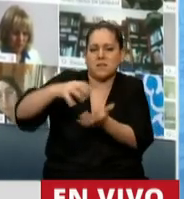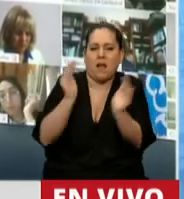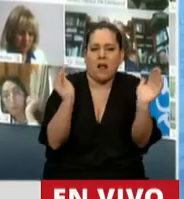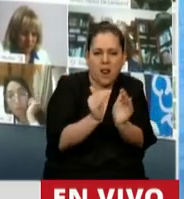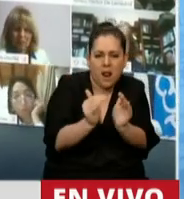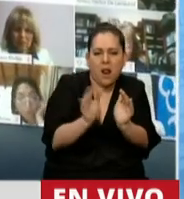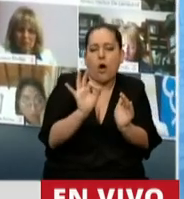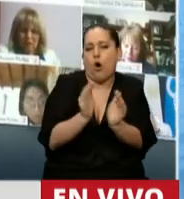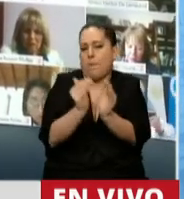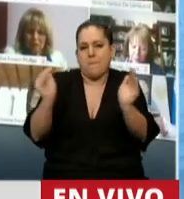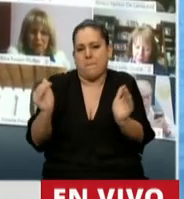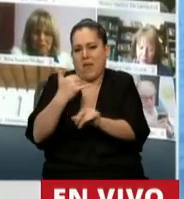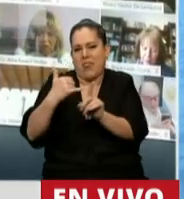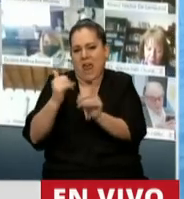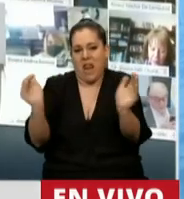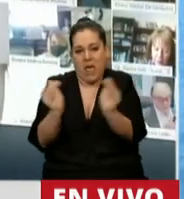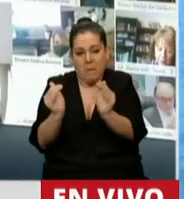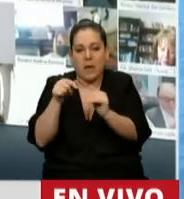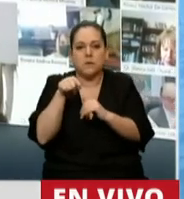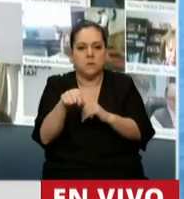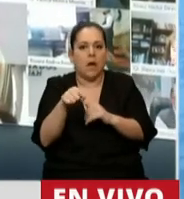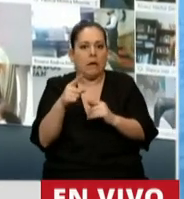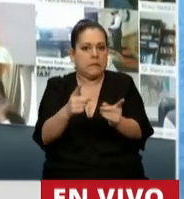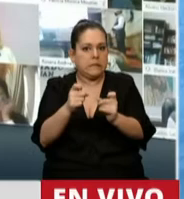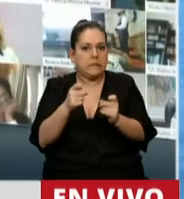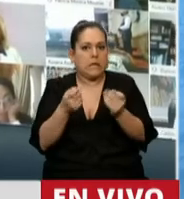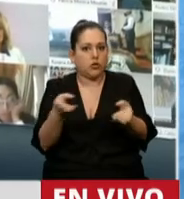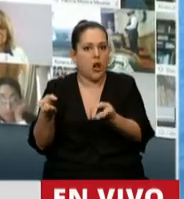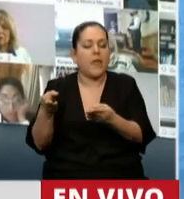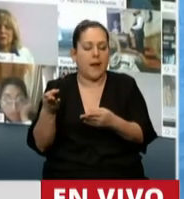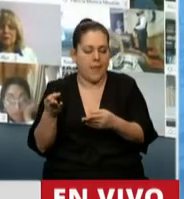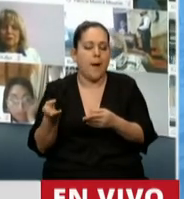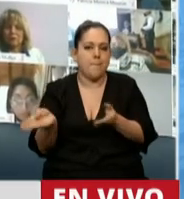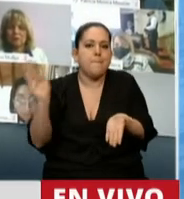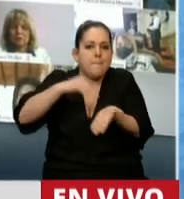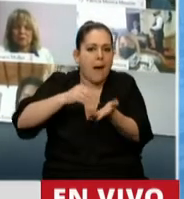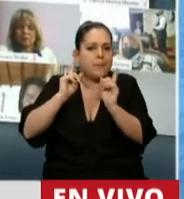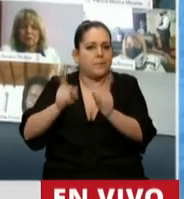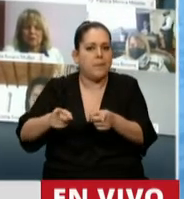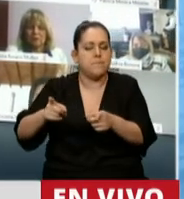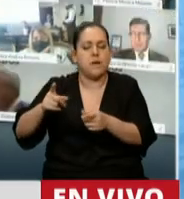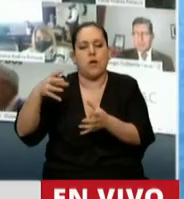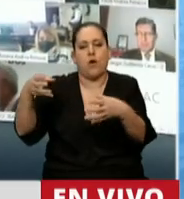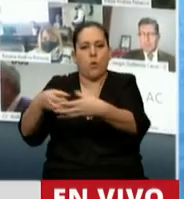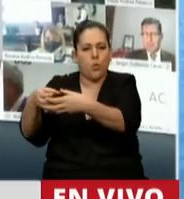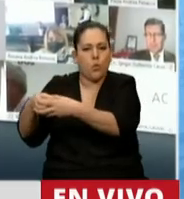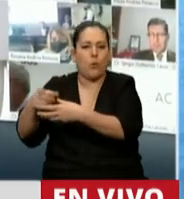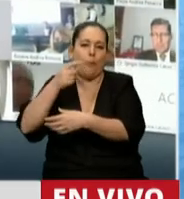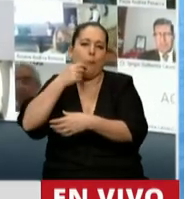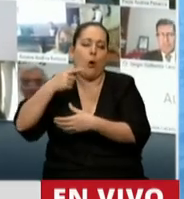medianas que estaban en la ley de solidaridad y sumarles a ellas las organizaciones de la comunidad, los